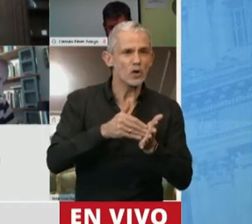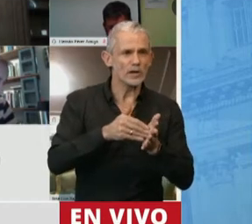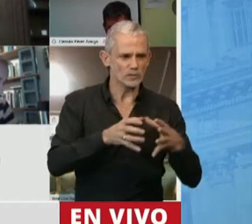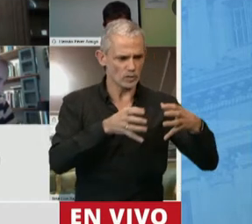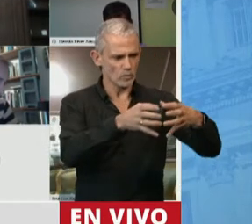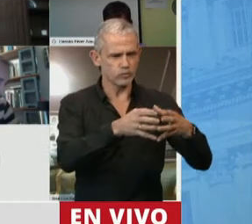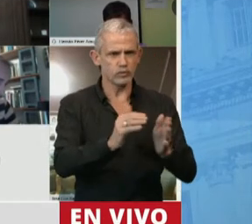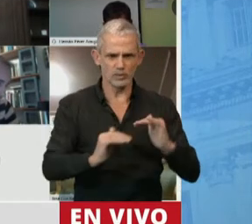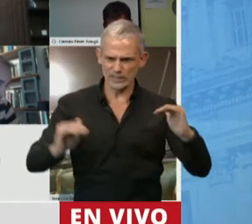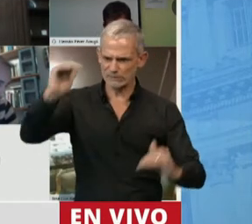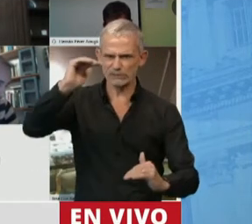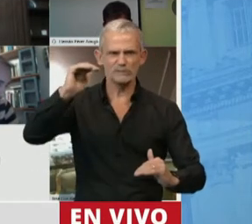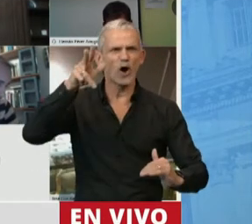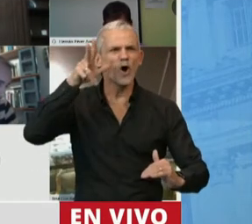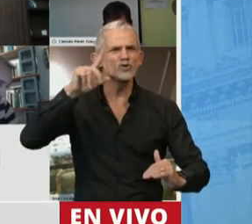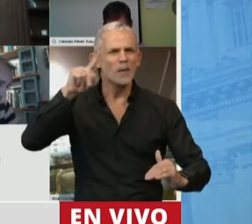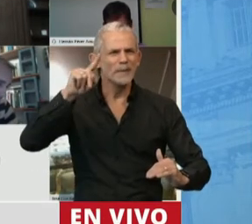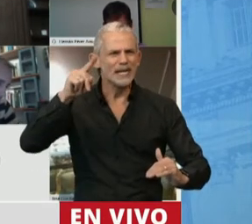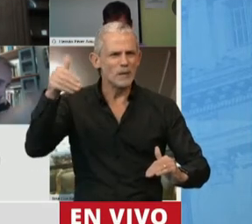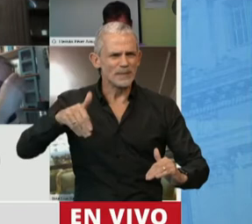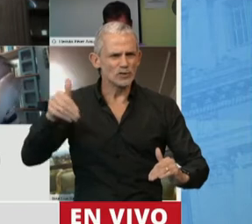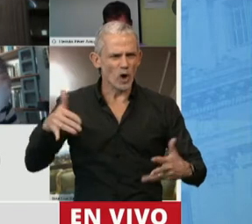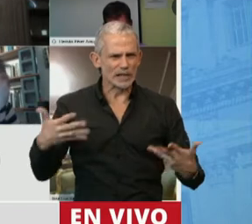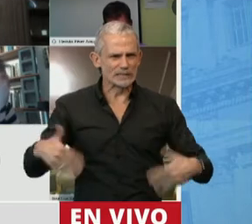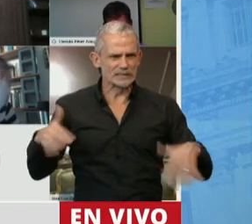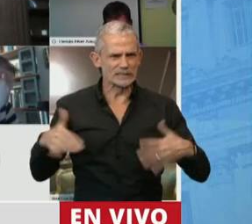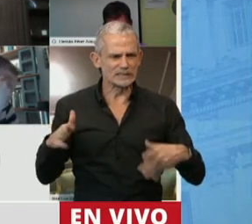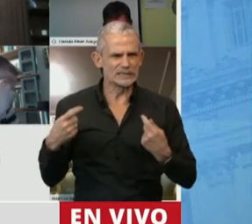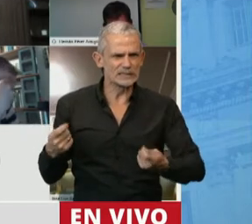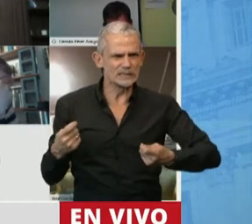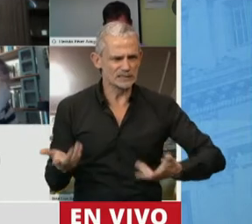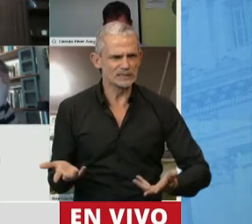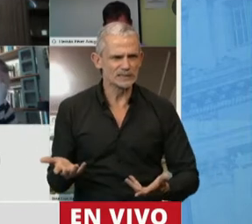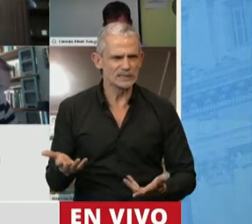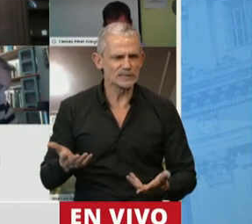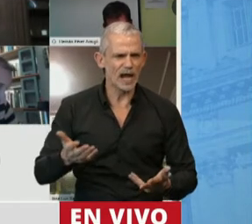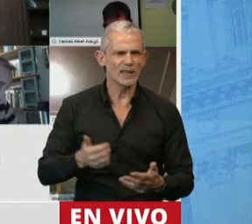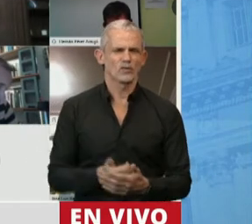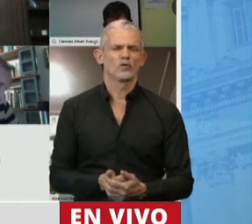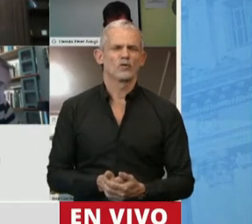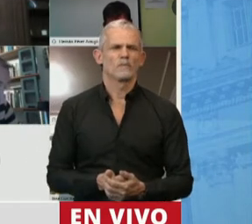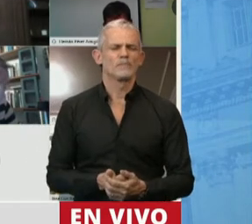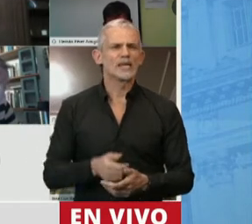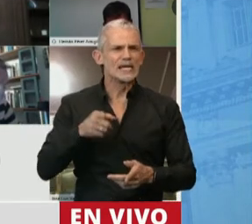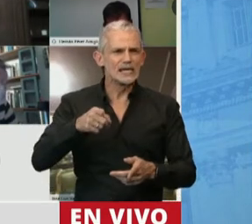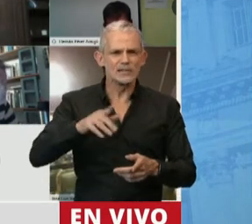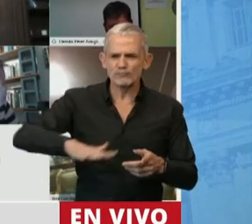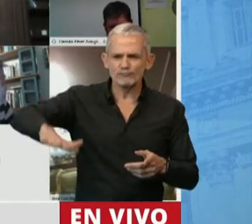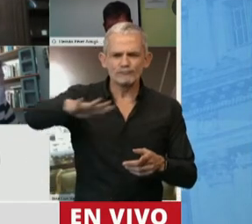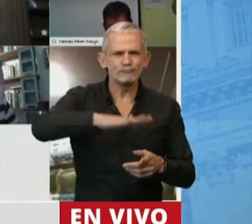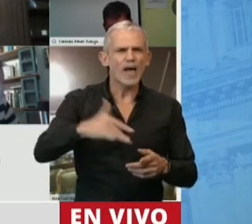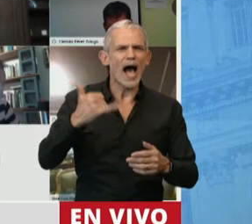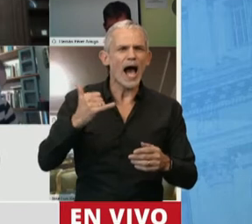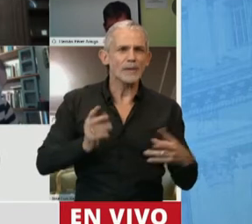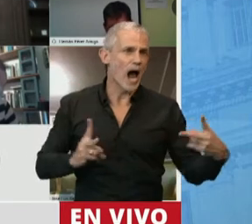.890 millones de productos de las modificaciones que se introdujeron, en un contexto donde había un